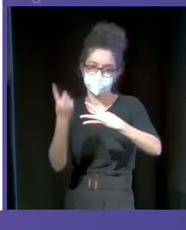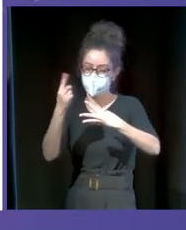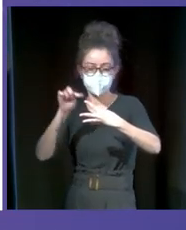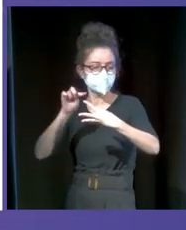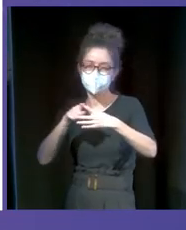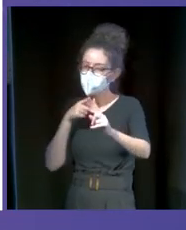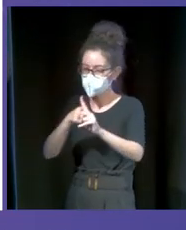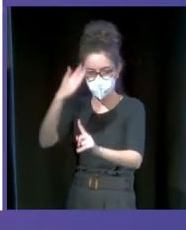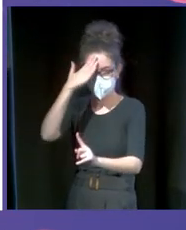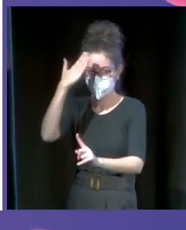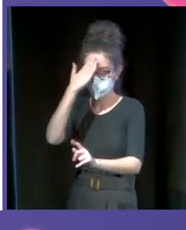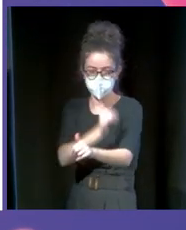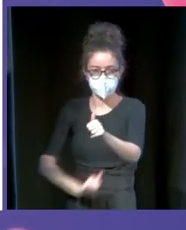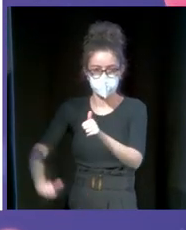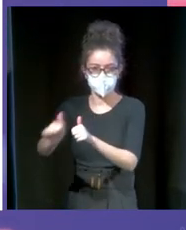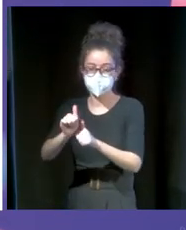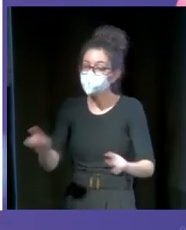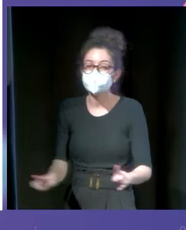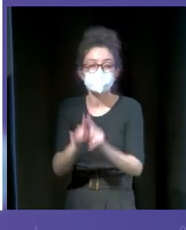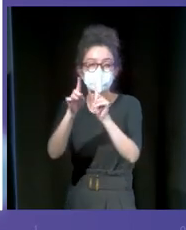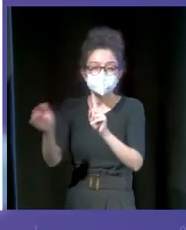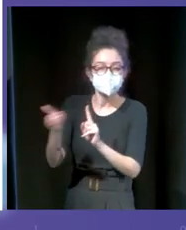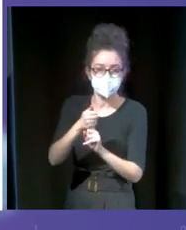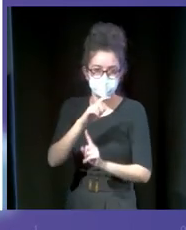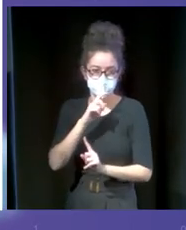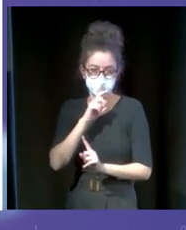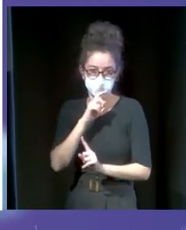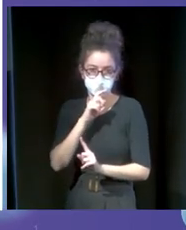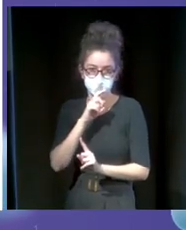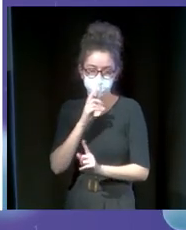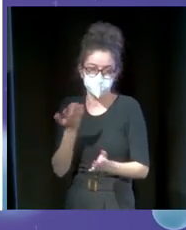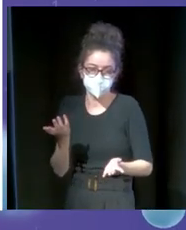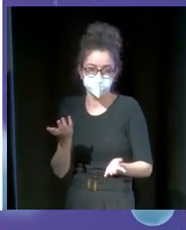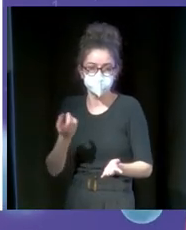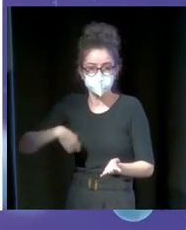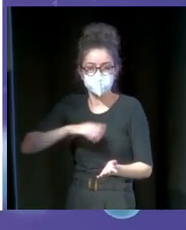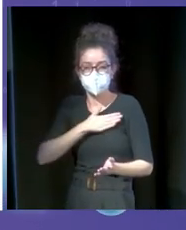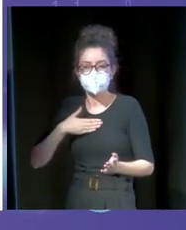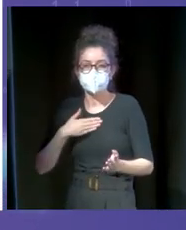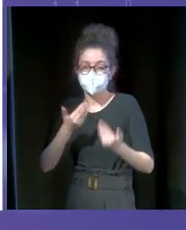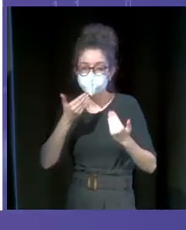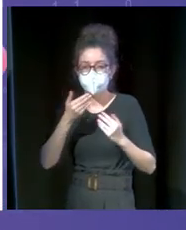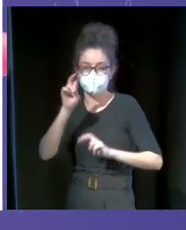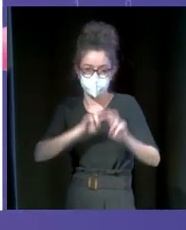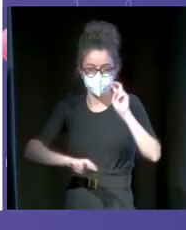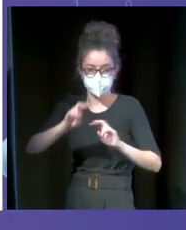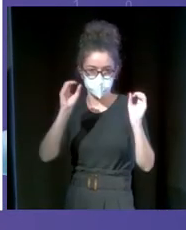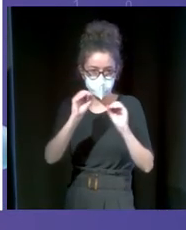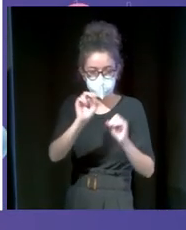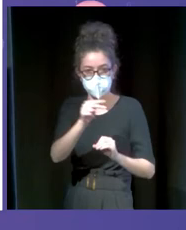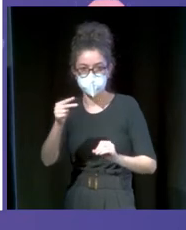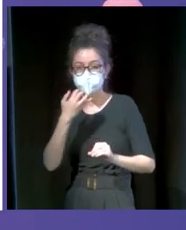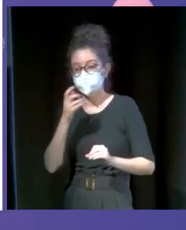ser los primeros. Sea de la forma que sea. Evidentemente, siempre preferimos que sea SEO, pero en el caso de que no, apostamos por el SEM.